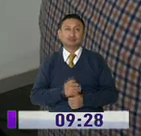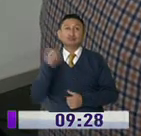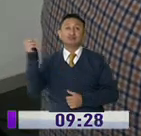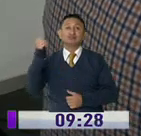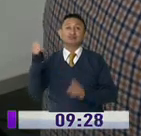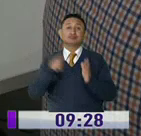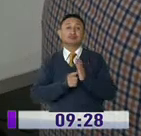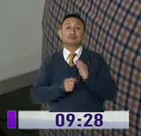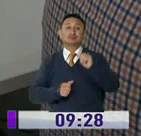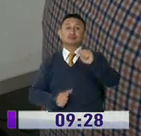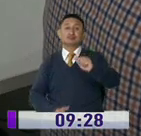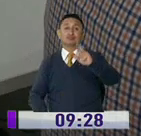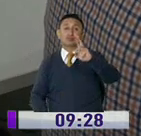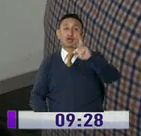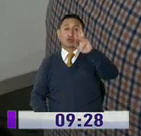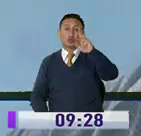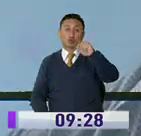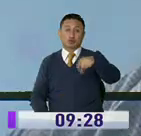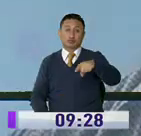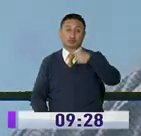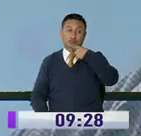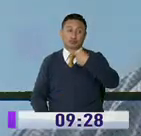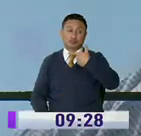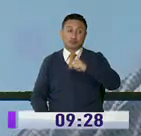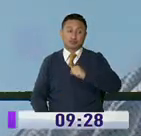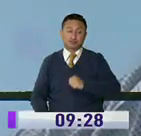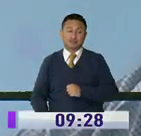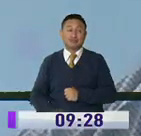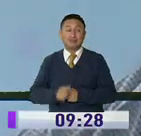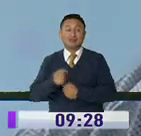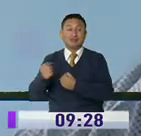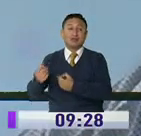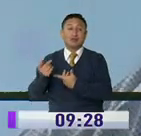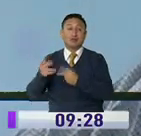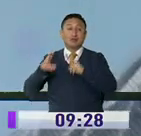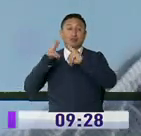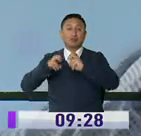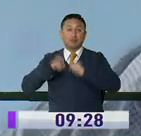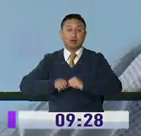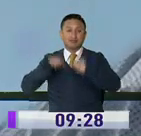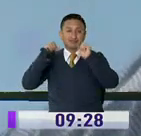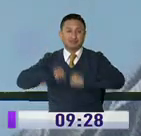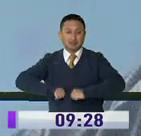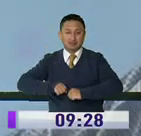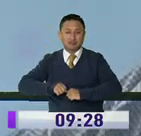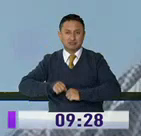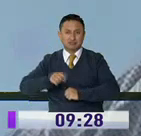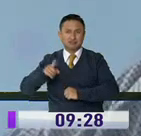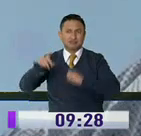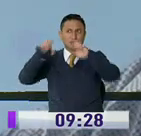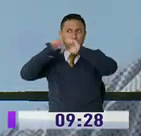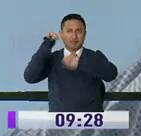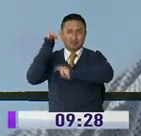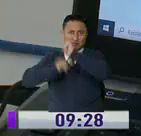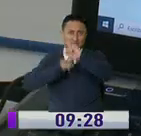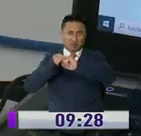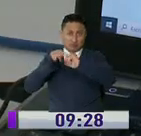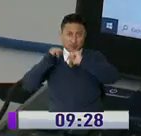presentó Arturo Torres del portal Código Vidrio, quien basado en informes de inteligencia y un reporte de una firma internacional.